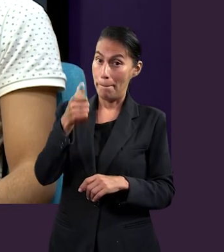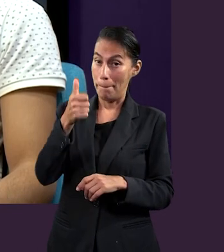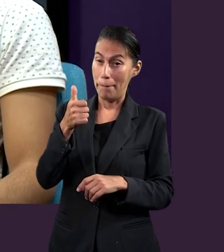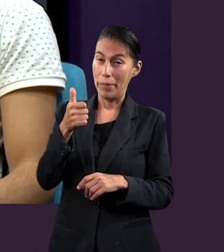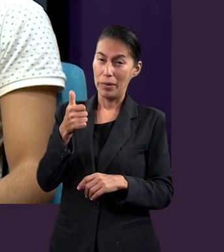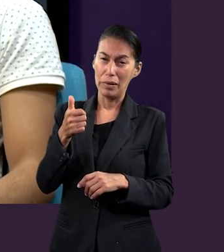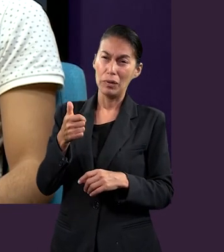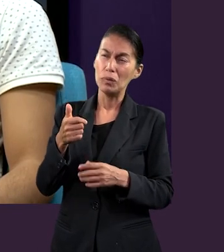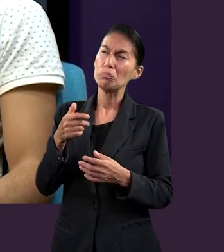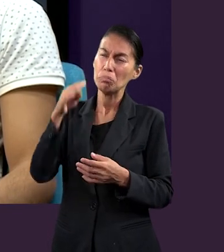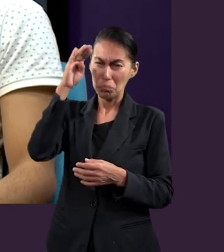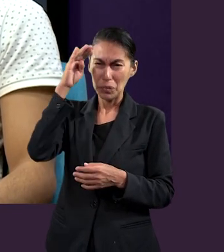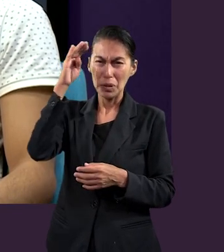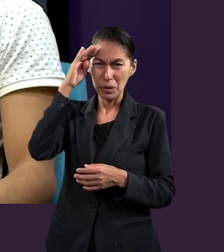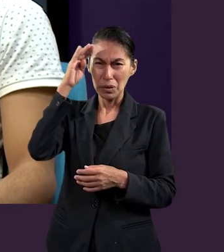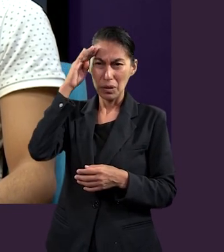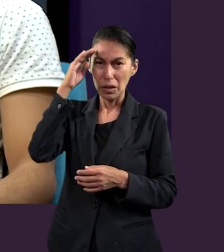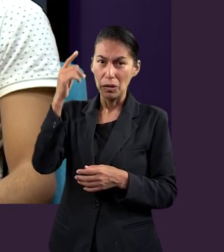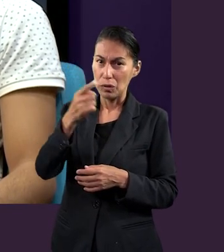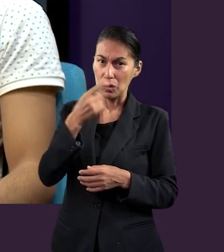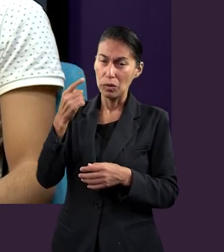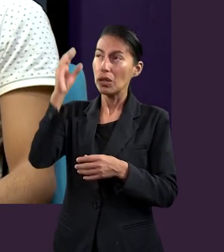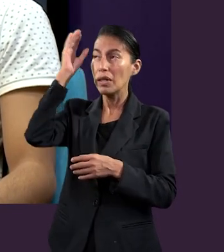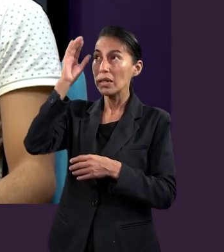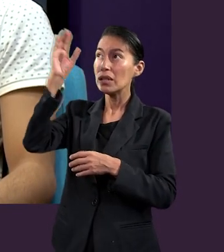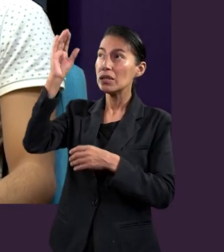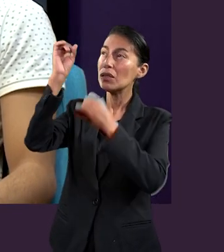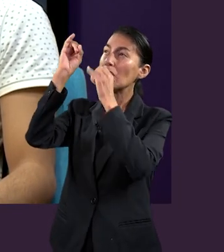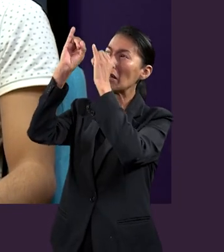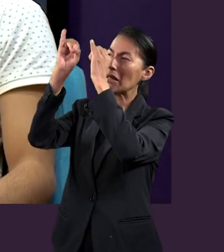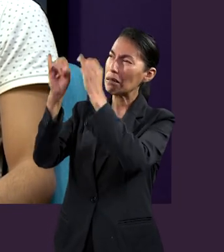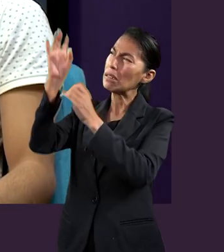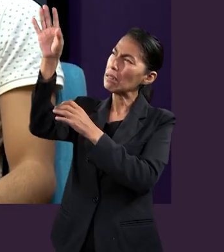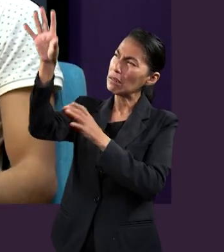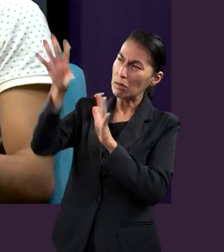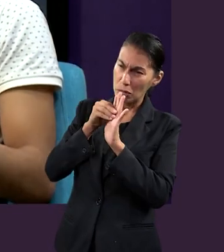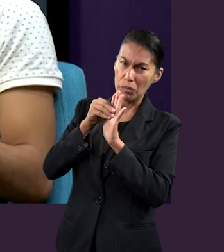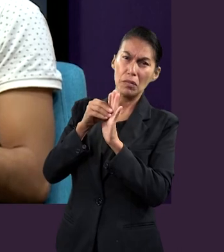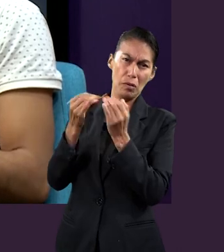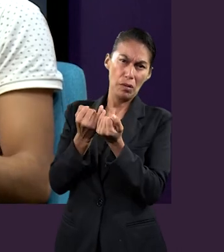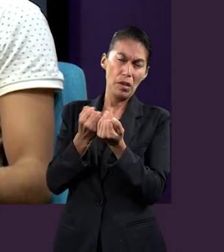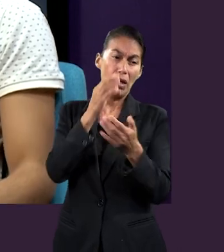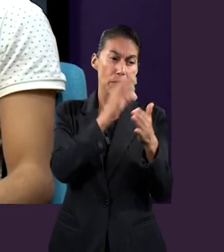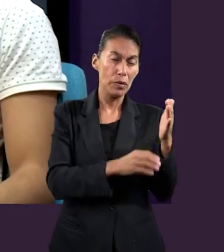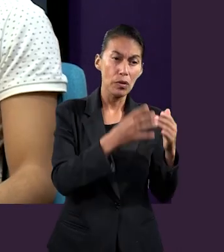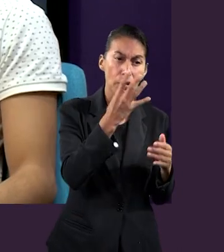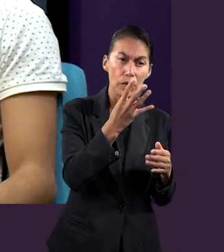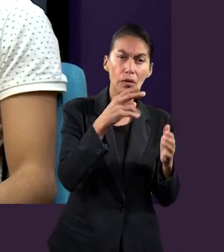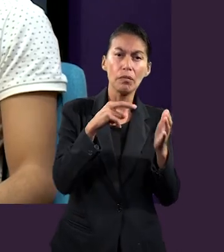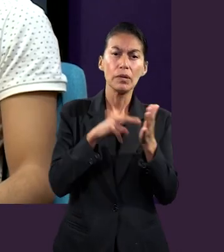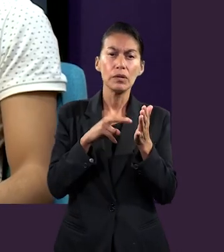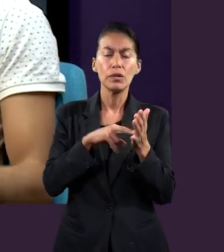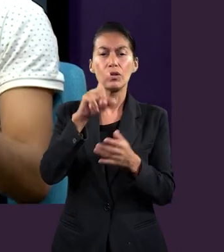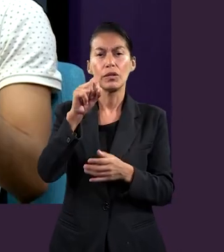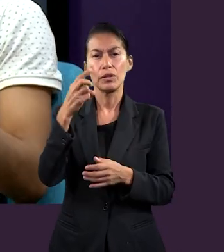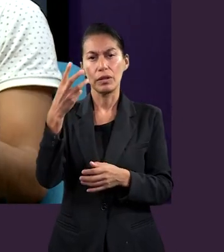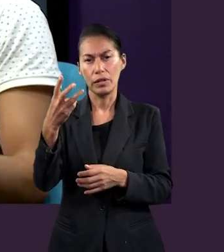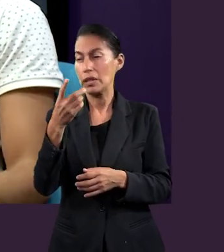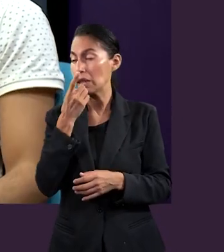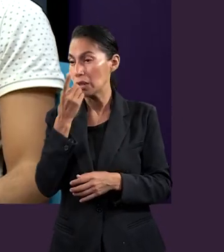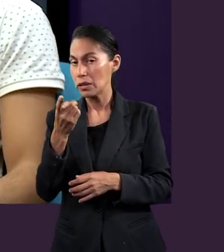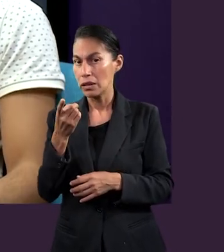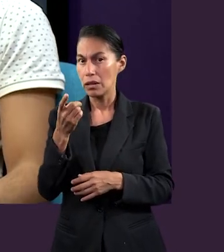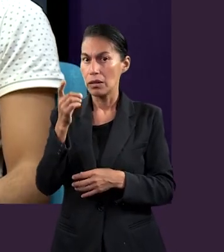nada debemos ser imitadores de Cristo. En el capítulo cuatro, versículo treinta y tres, da unas